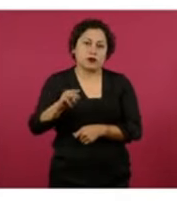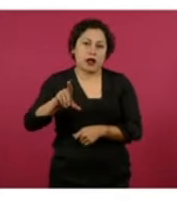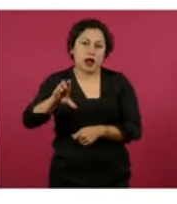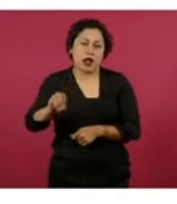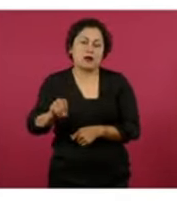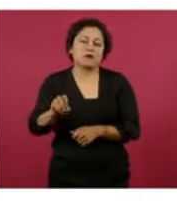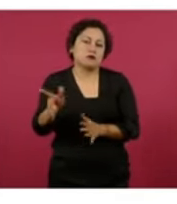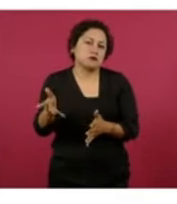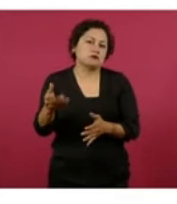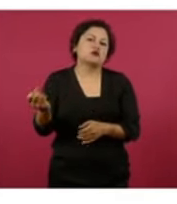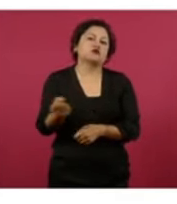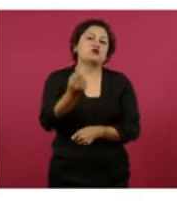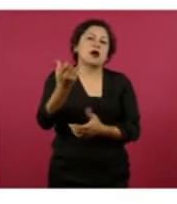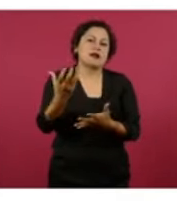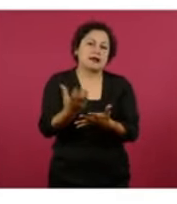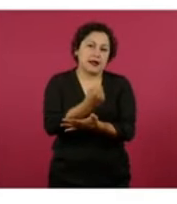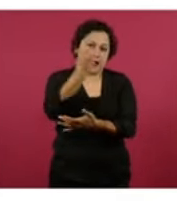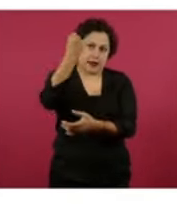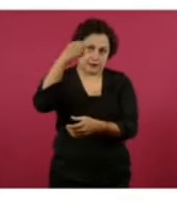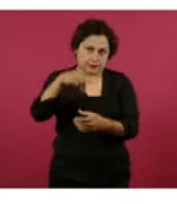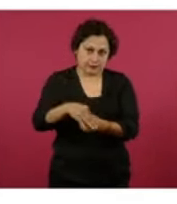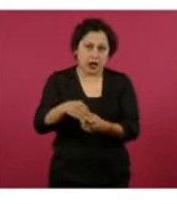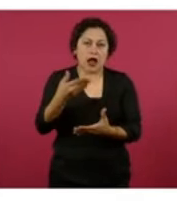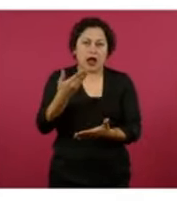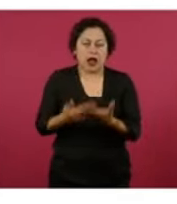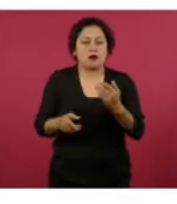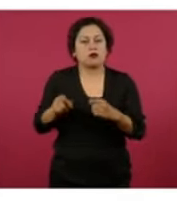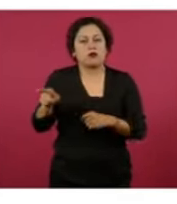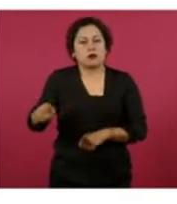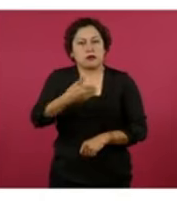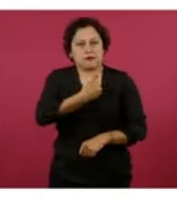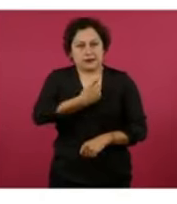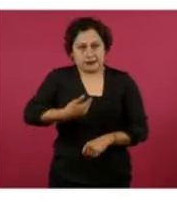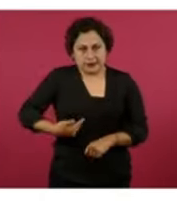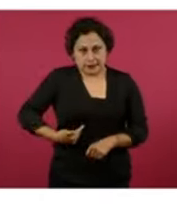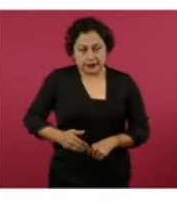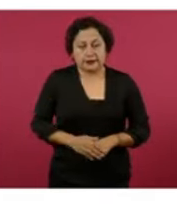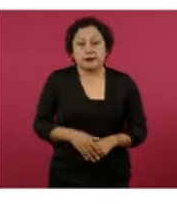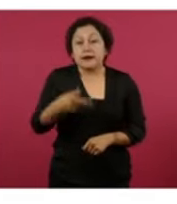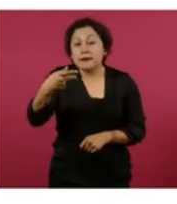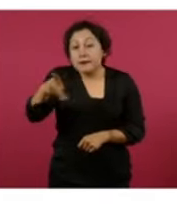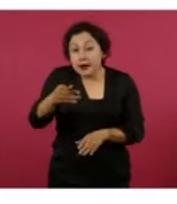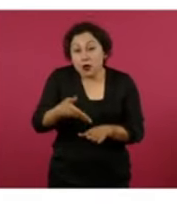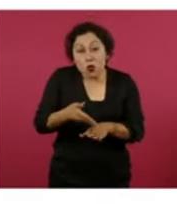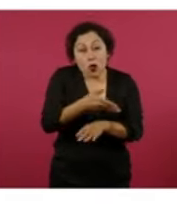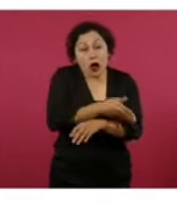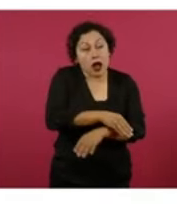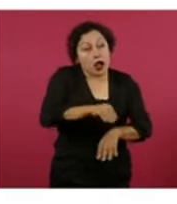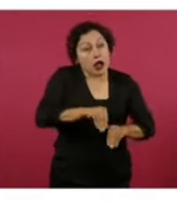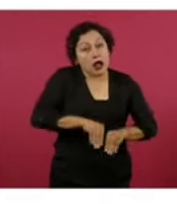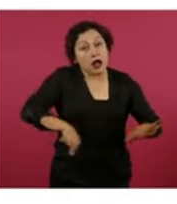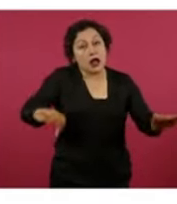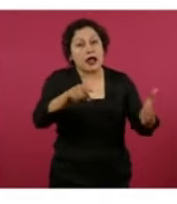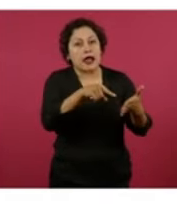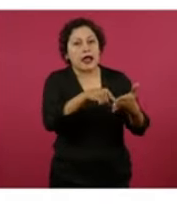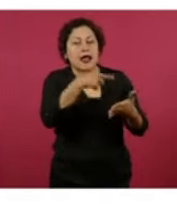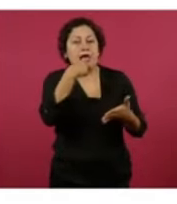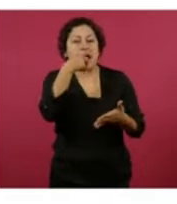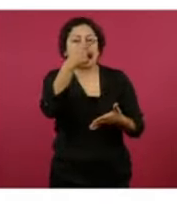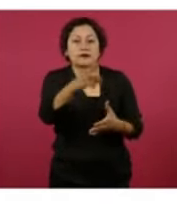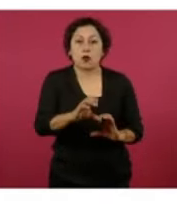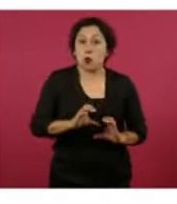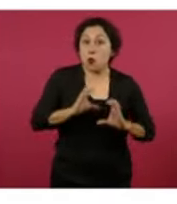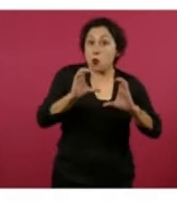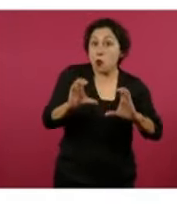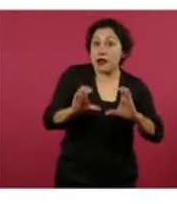ganador en esa contienda y ahora es el presidente constitucional. Dijeron que si México, si a México lo gobernaba el licenciado